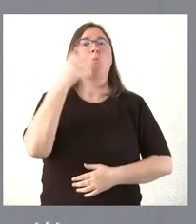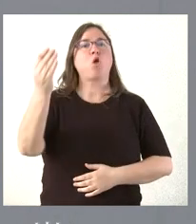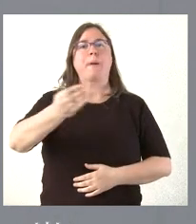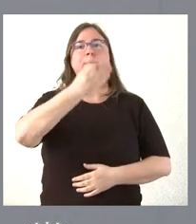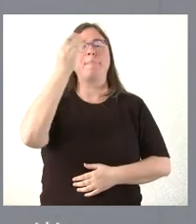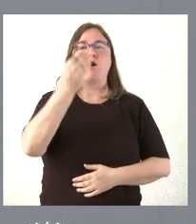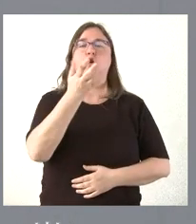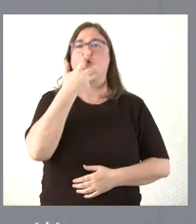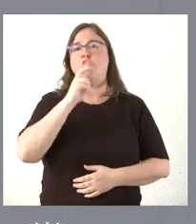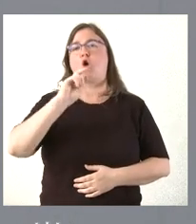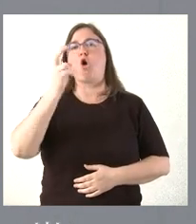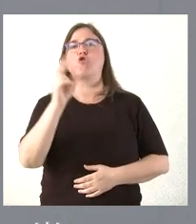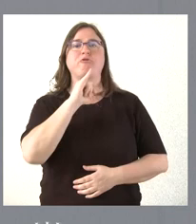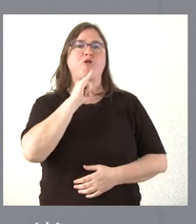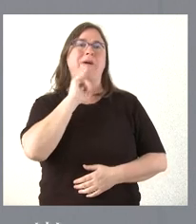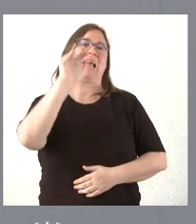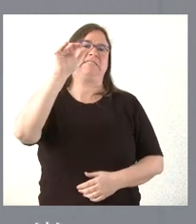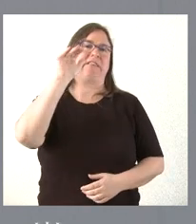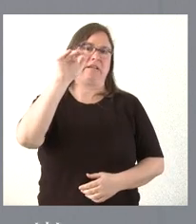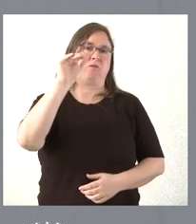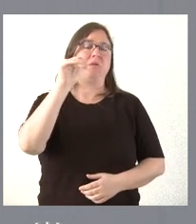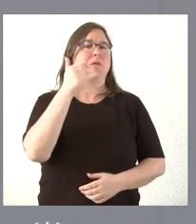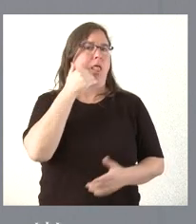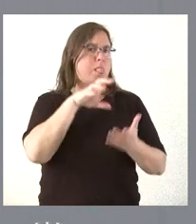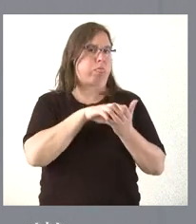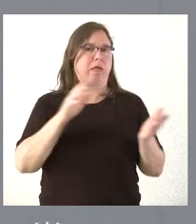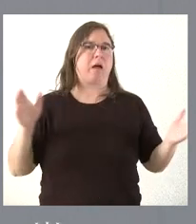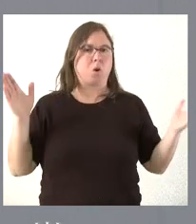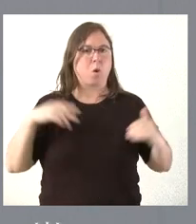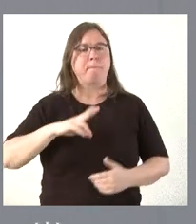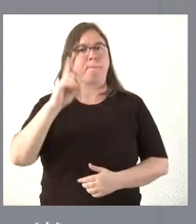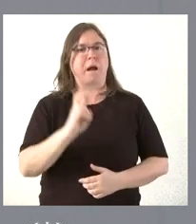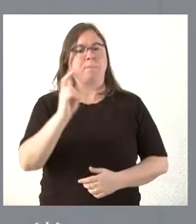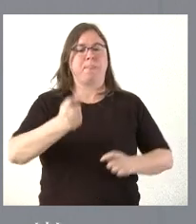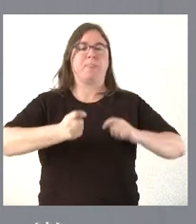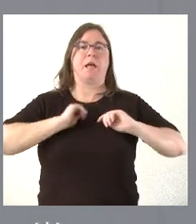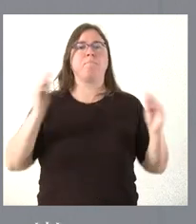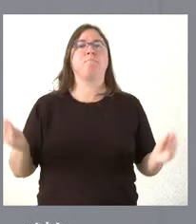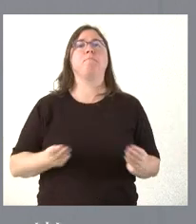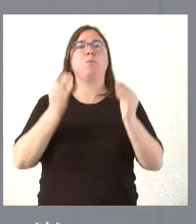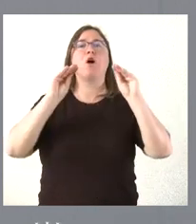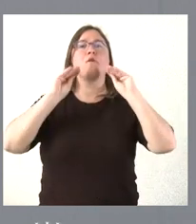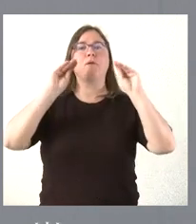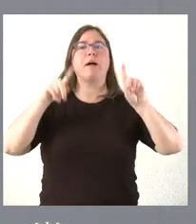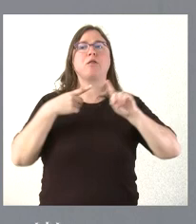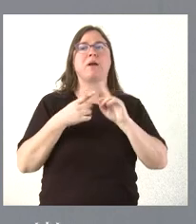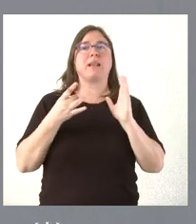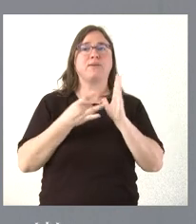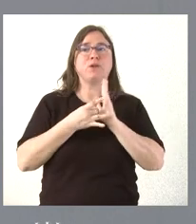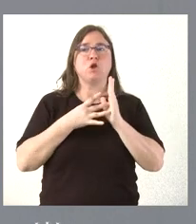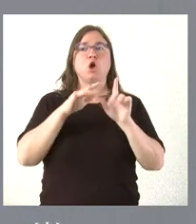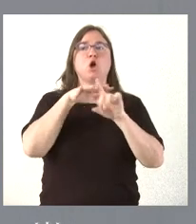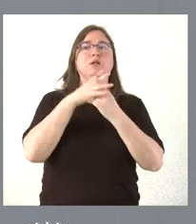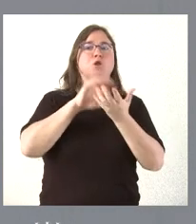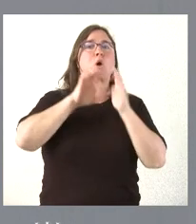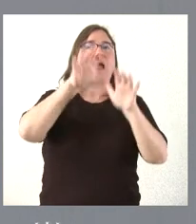conocimiento de otras lenguas extranjeras que, sin lugar a dudas, pues vienen a mejorar la formación y la cualificación. Y en un contexto donde Castilla y León